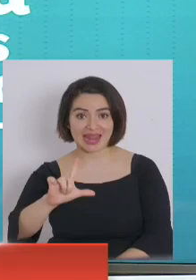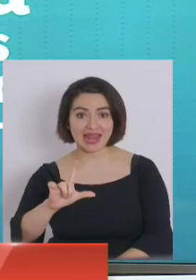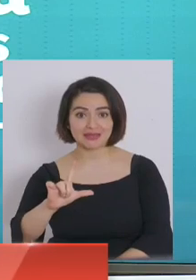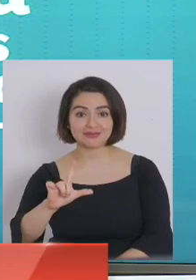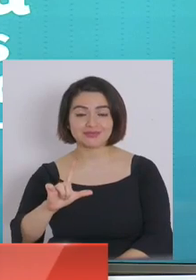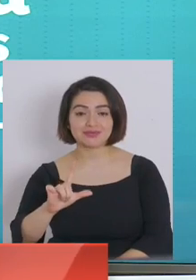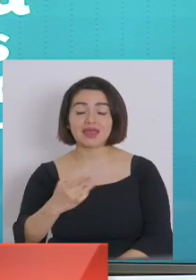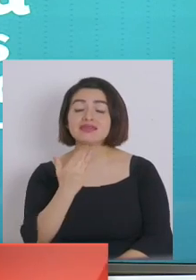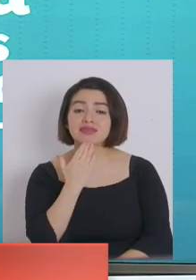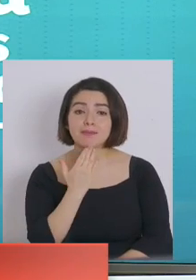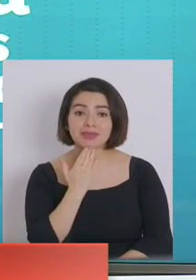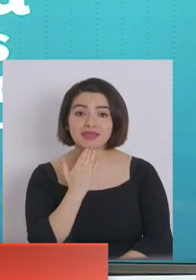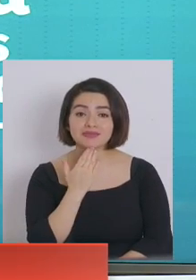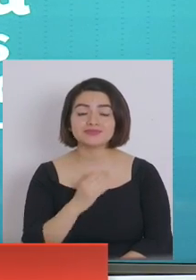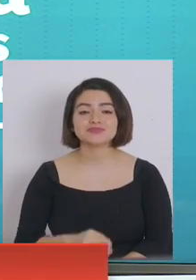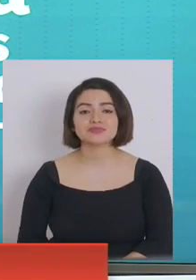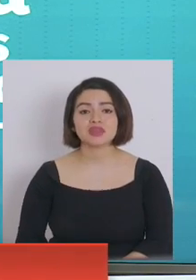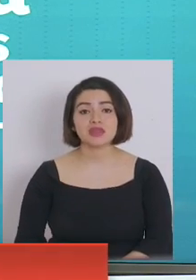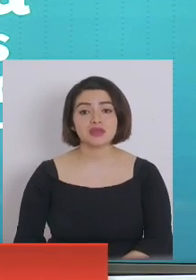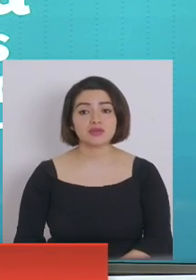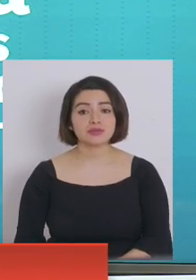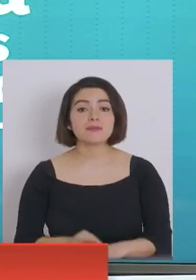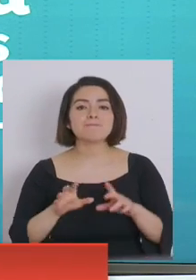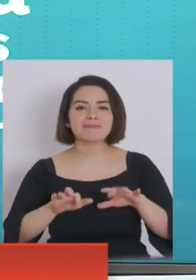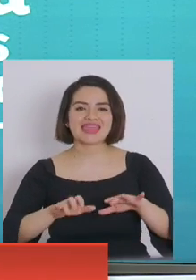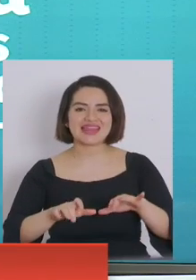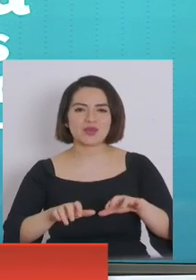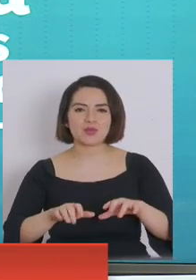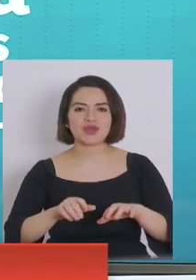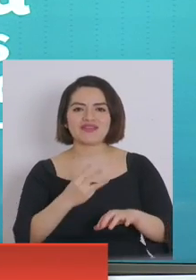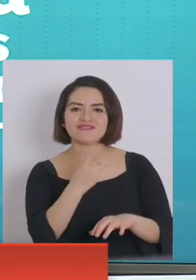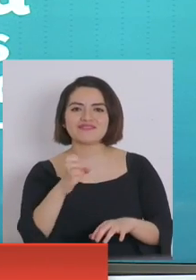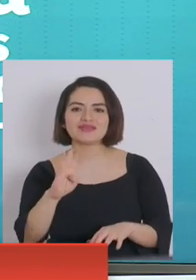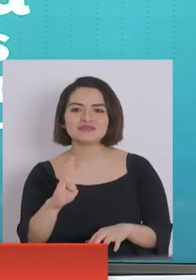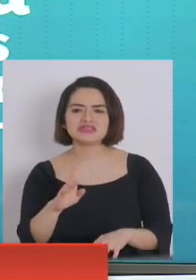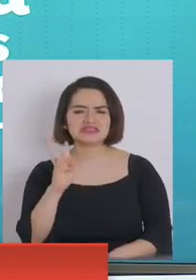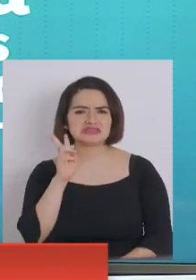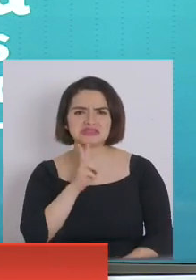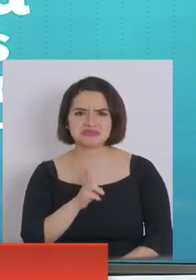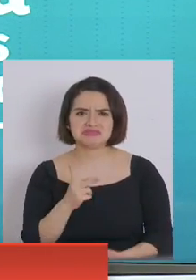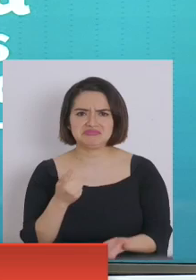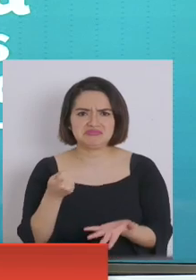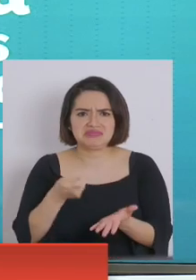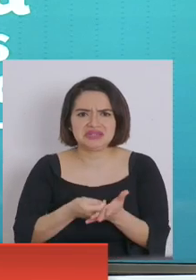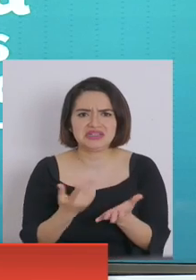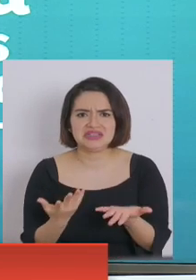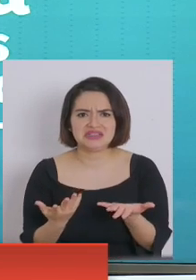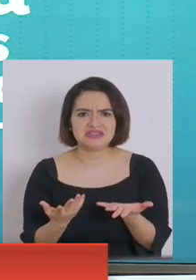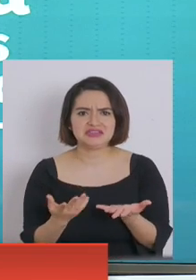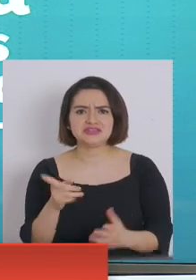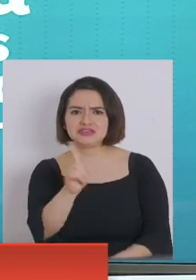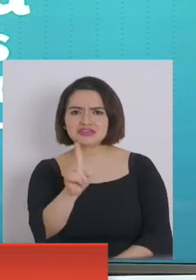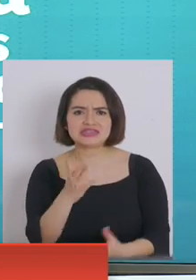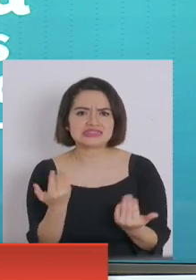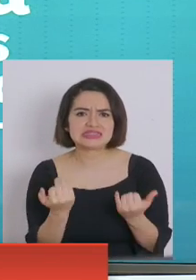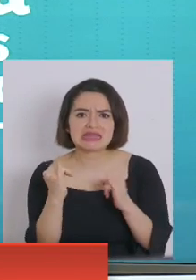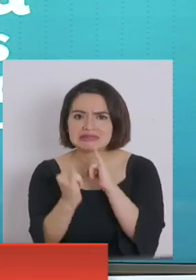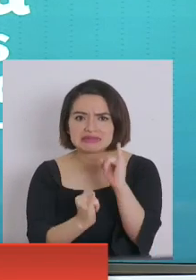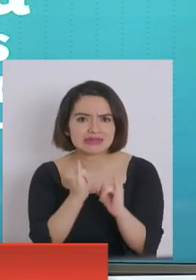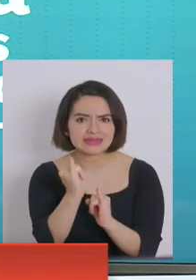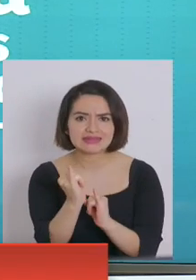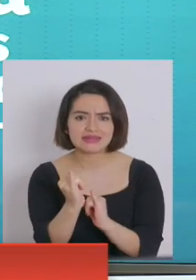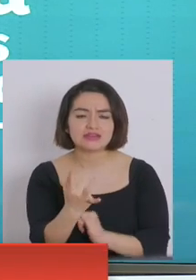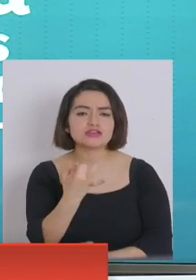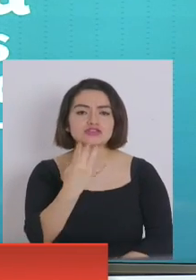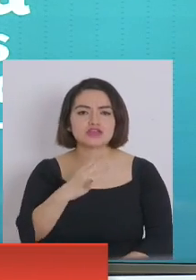y también, cierto, si es que no, es una página web libre de cargo, no requieren tener internet solamente